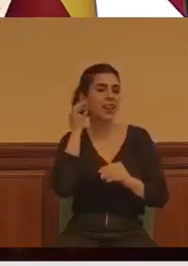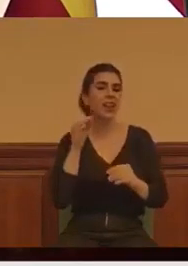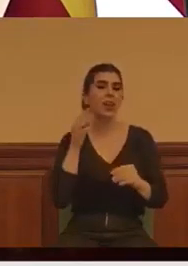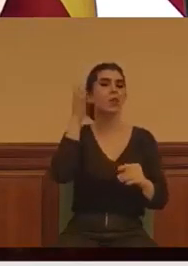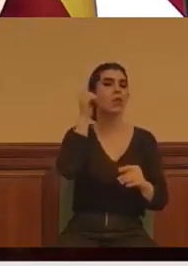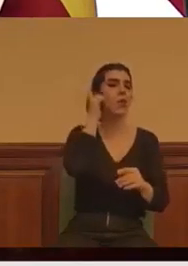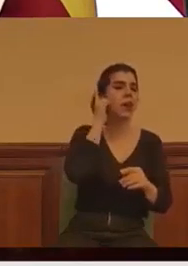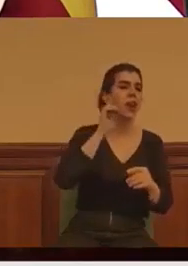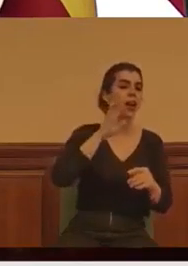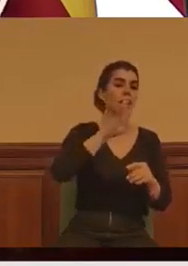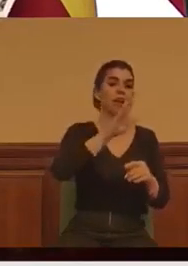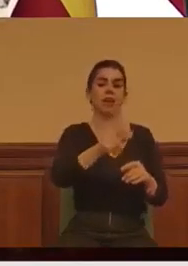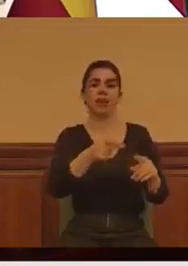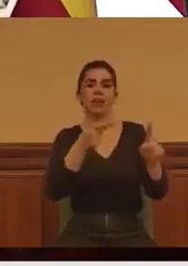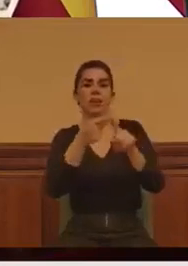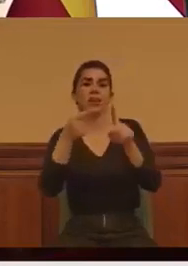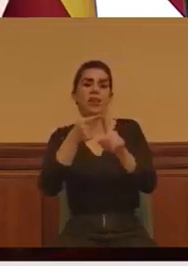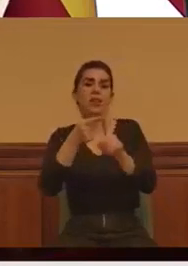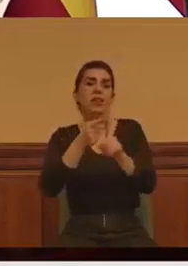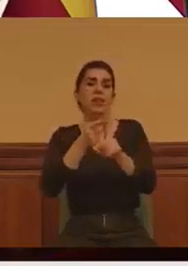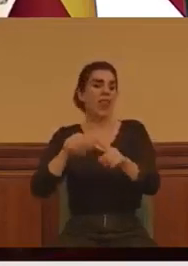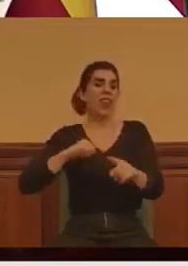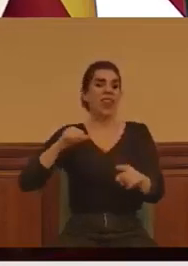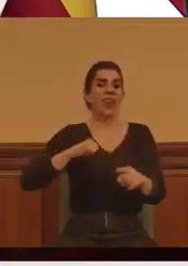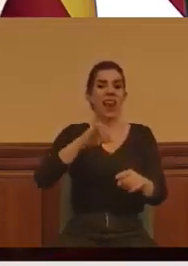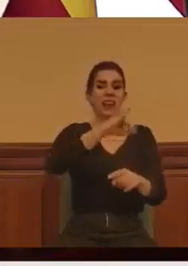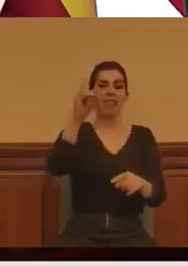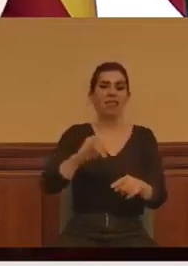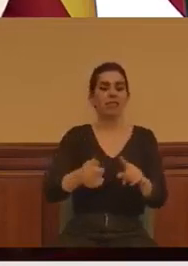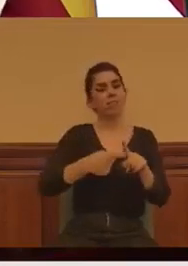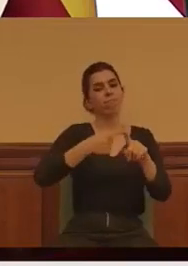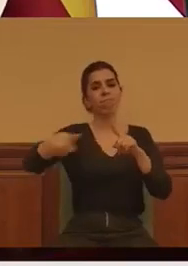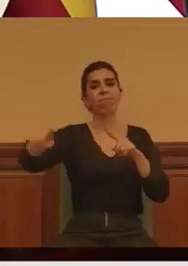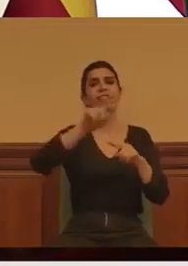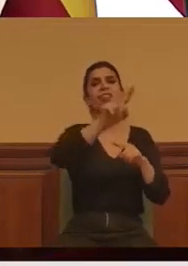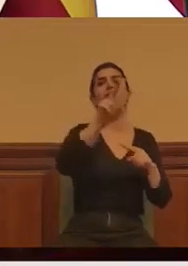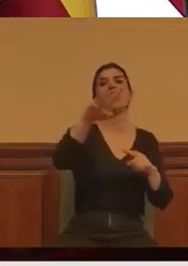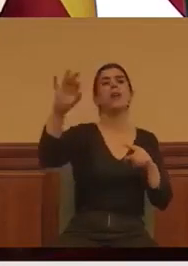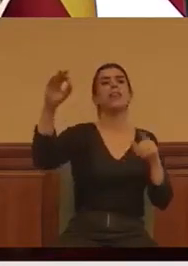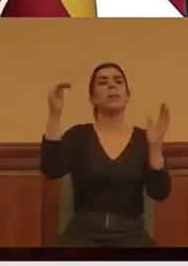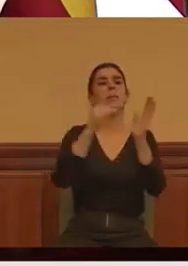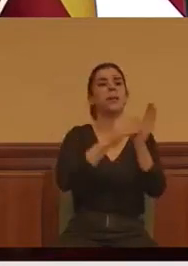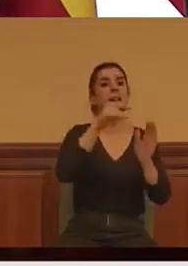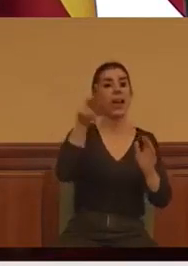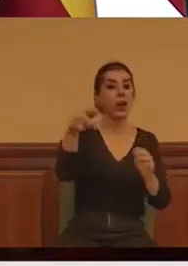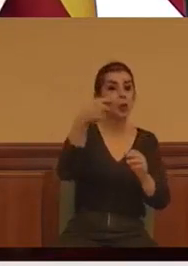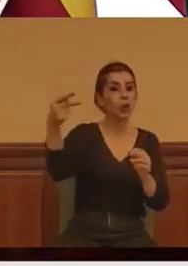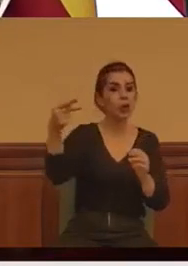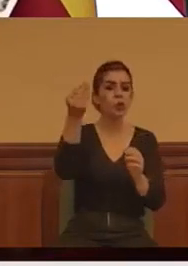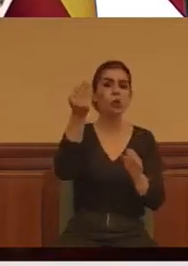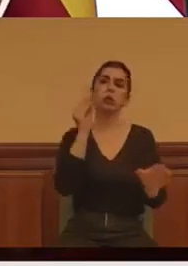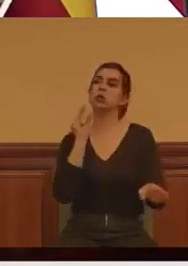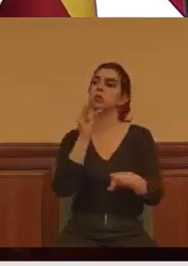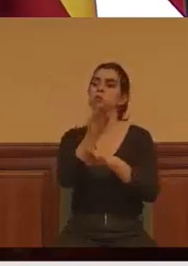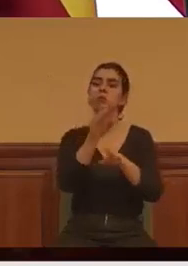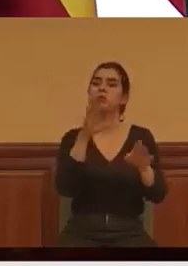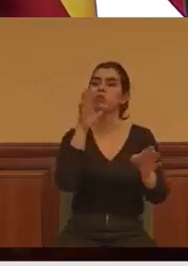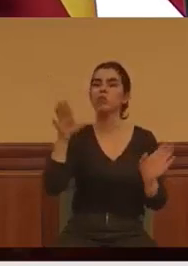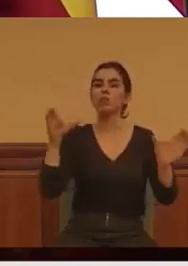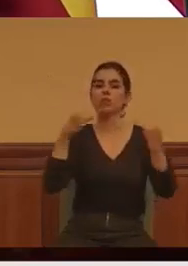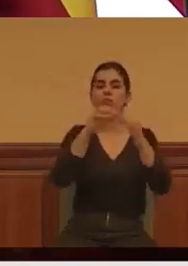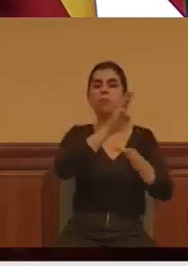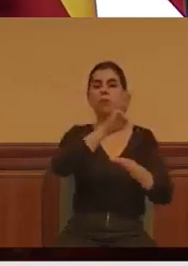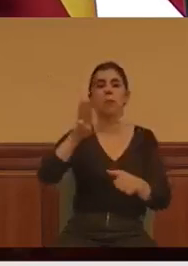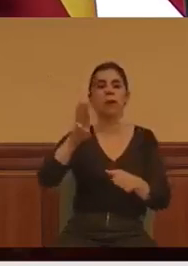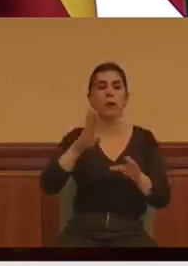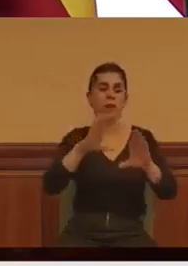ha adjudicado a dedo 120.000 euros a una empresa beneficiada por el Partido Popular de